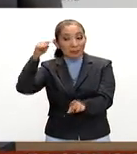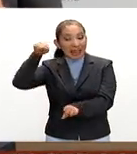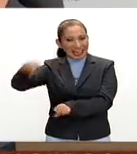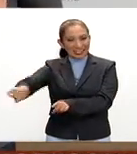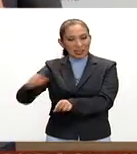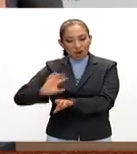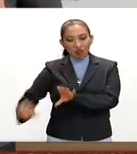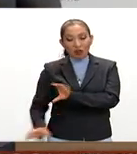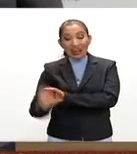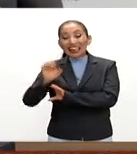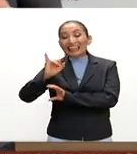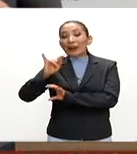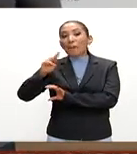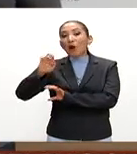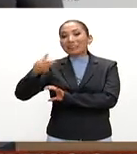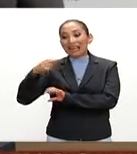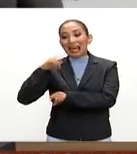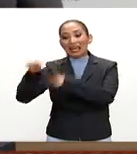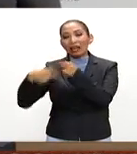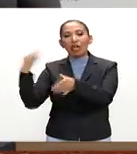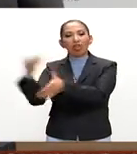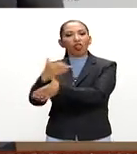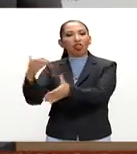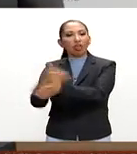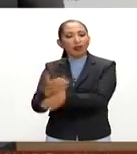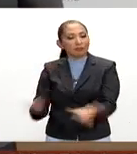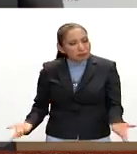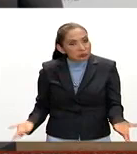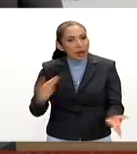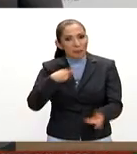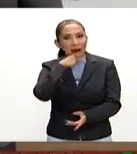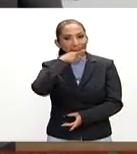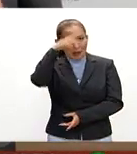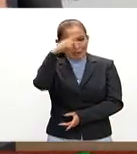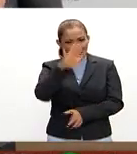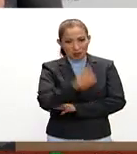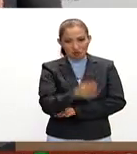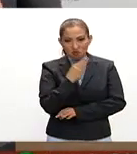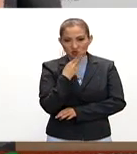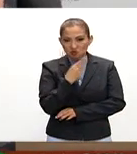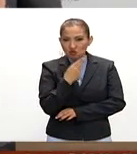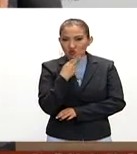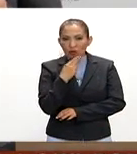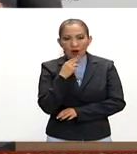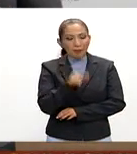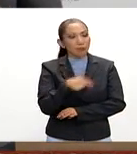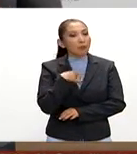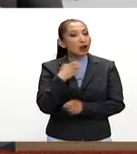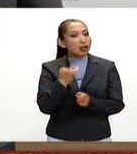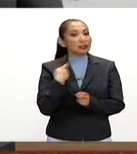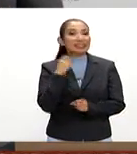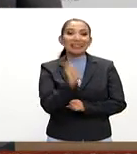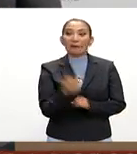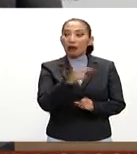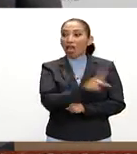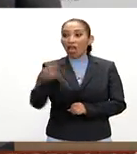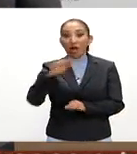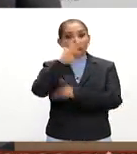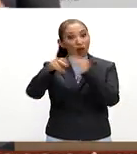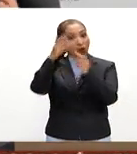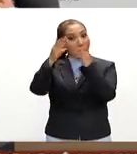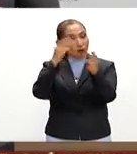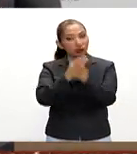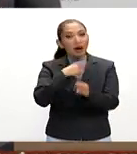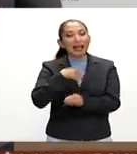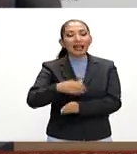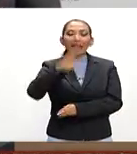ellos ir al boliche es ir al antro una palabra muy mexicana pero que no por eso tiene que significar lo mismo en todo el mundo